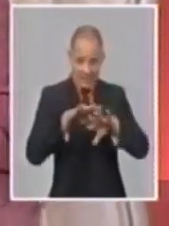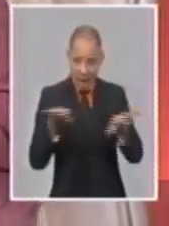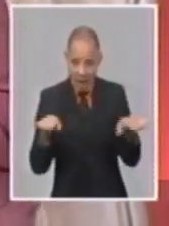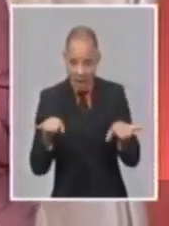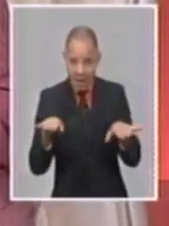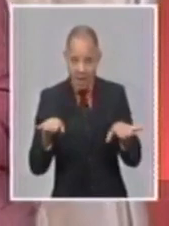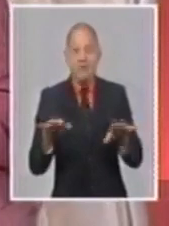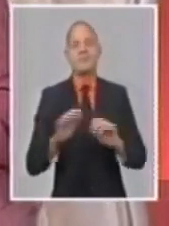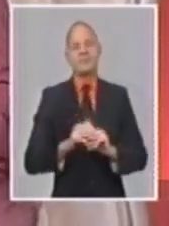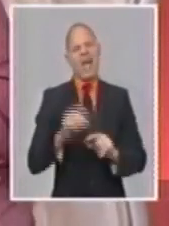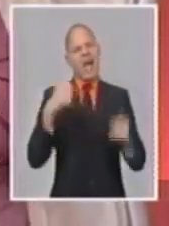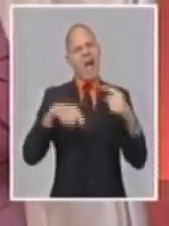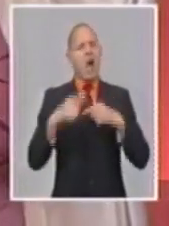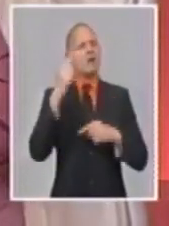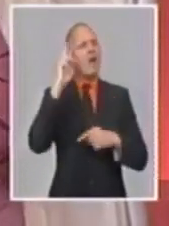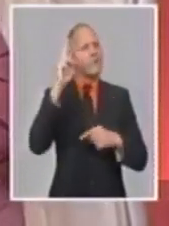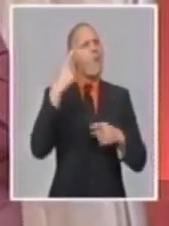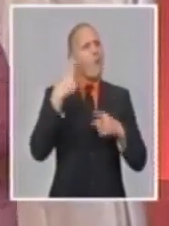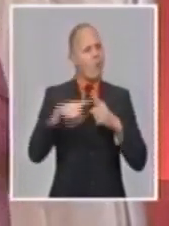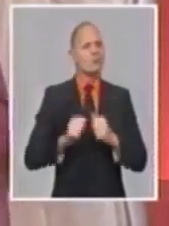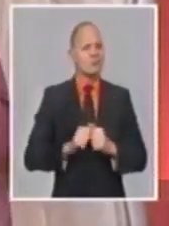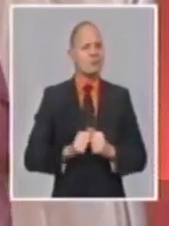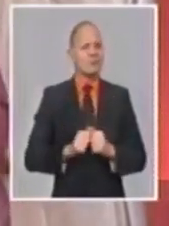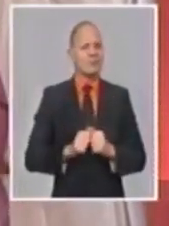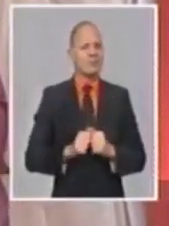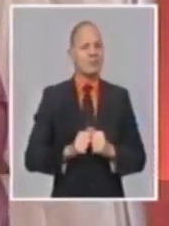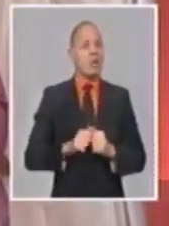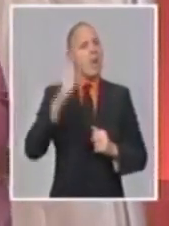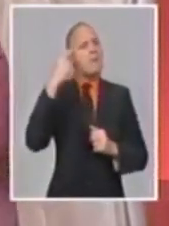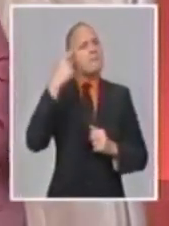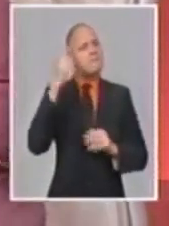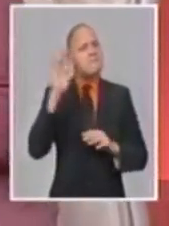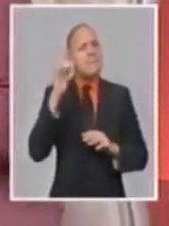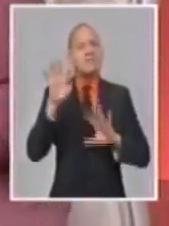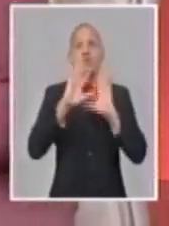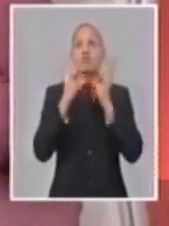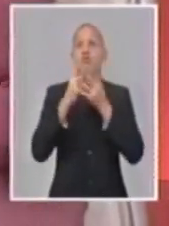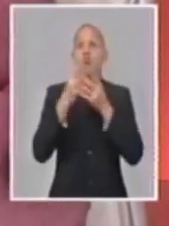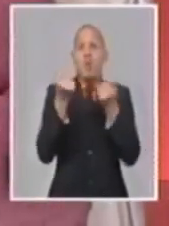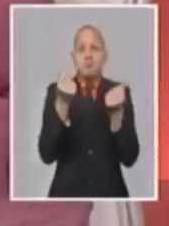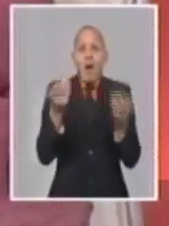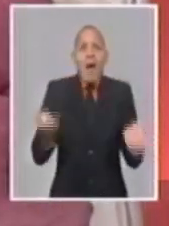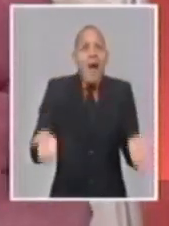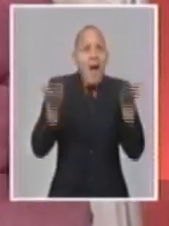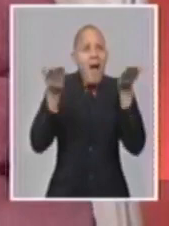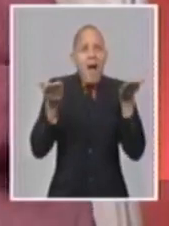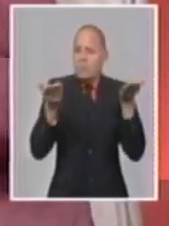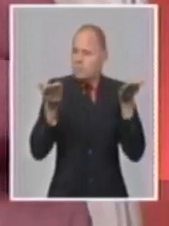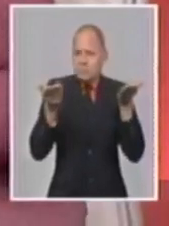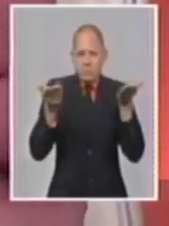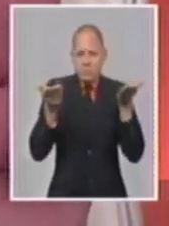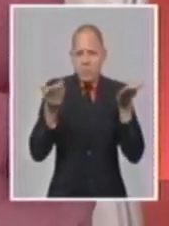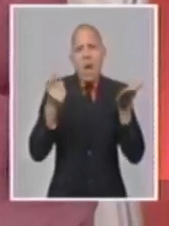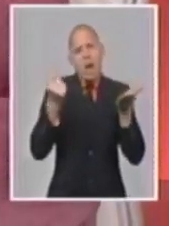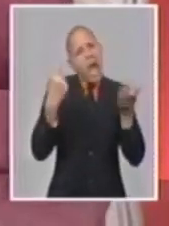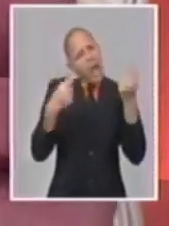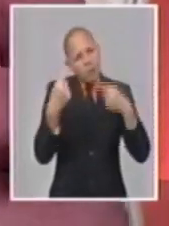pues entonces yo creo que también sería bueno recortar qué precios no se movieron, qué precios se mantienen